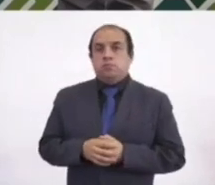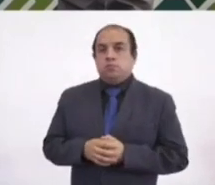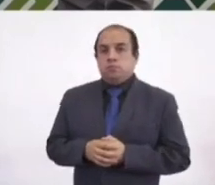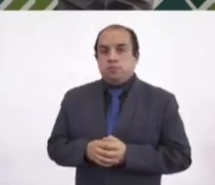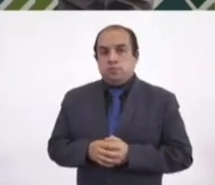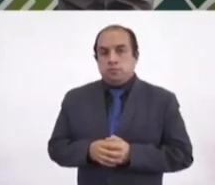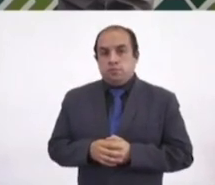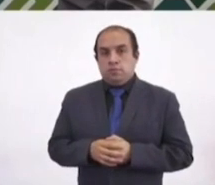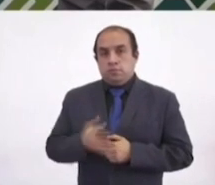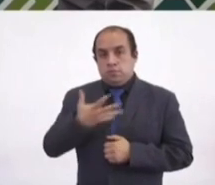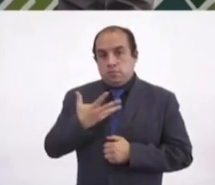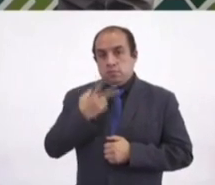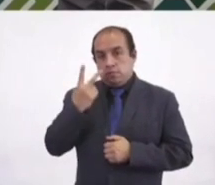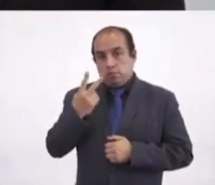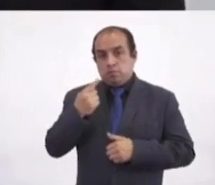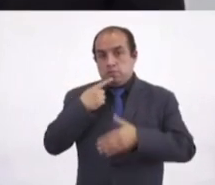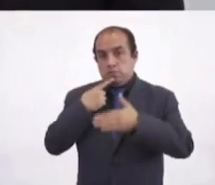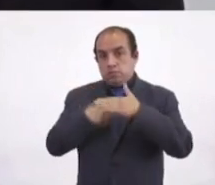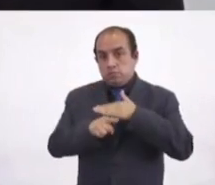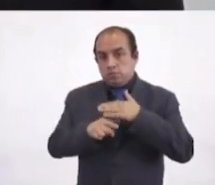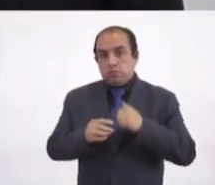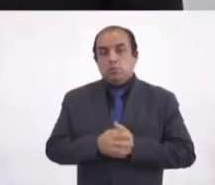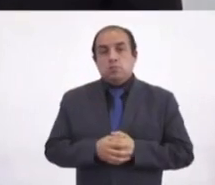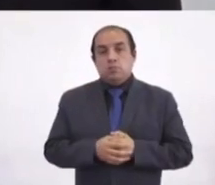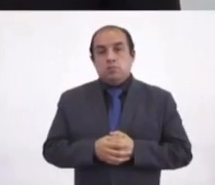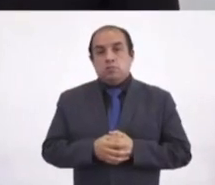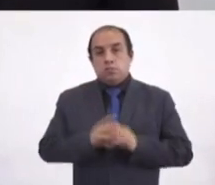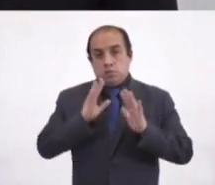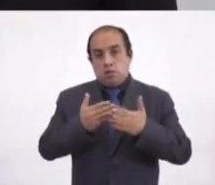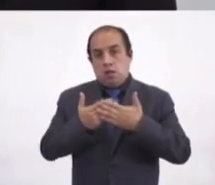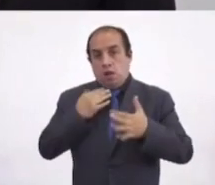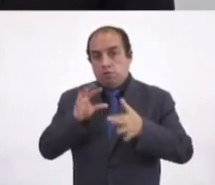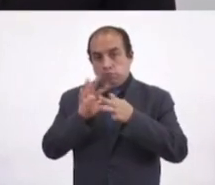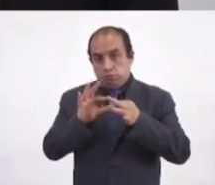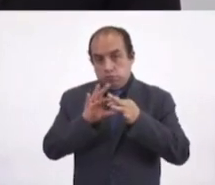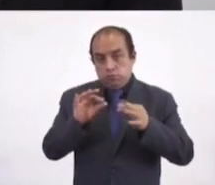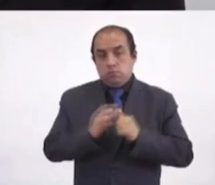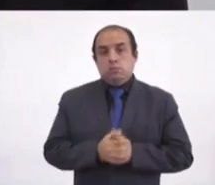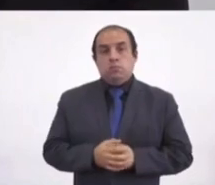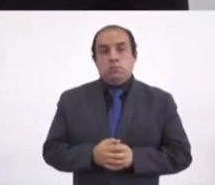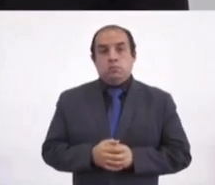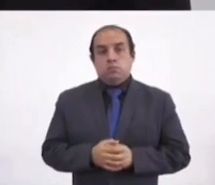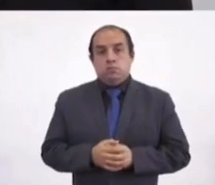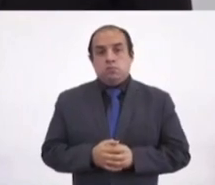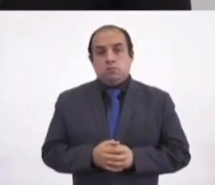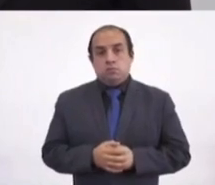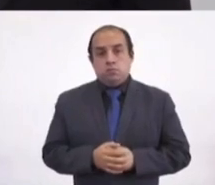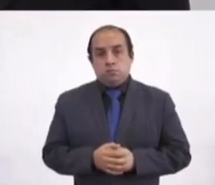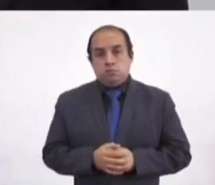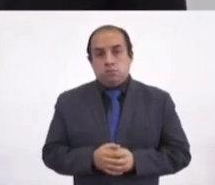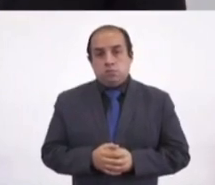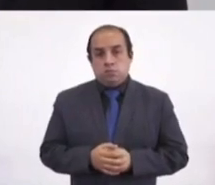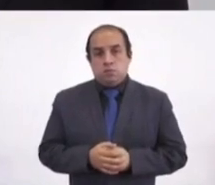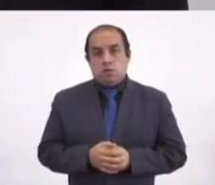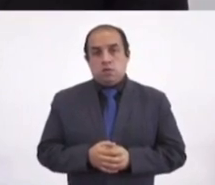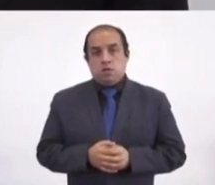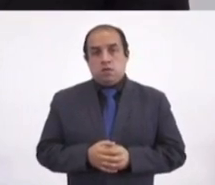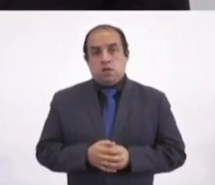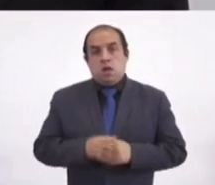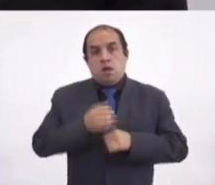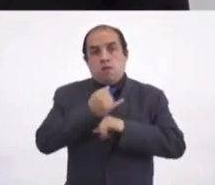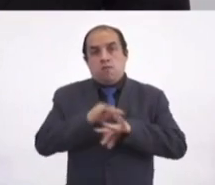Tenemos dos denuncias, lo hemos comentado y lo hemos dicho en tarjetas informativas.